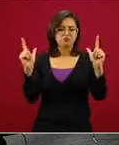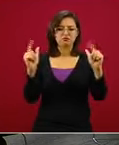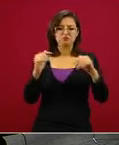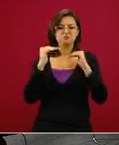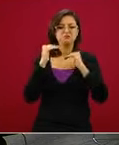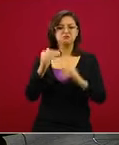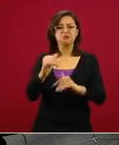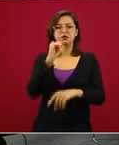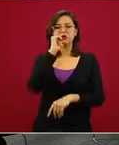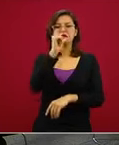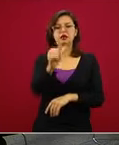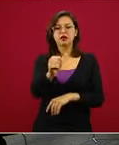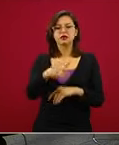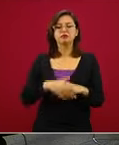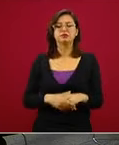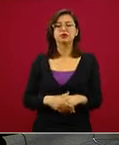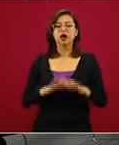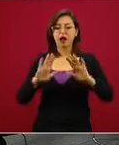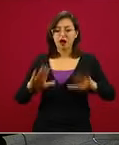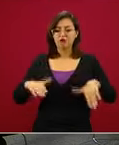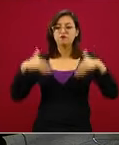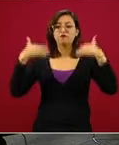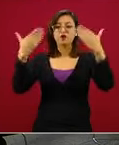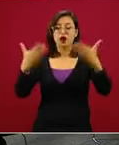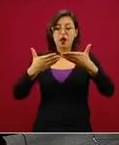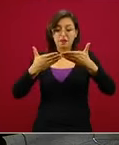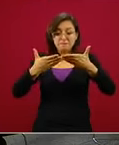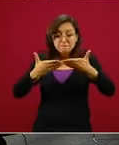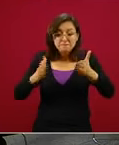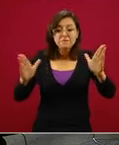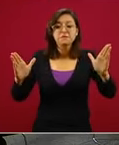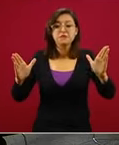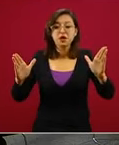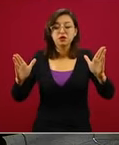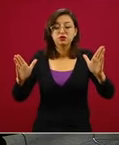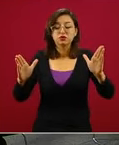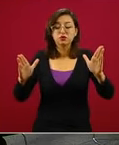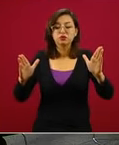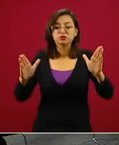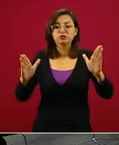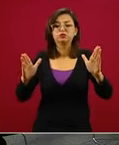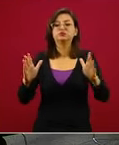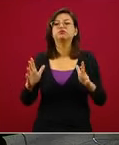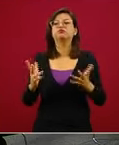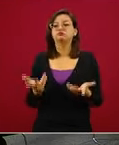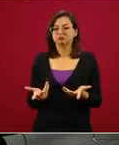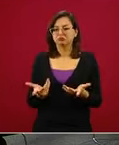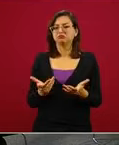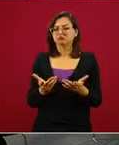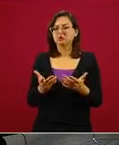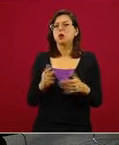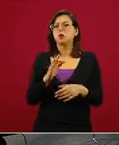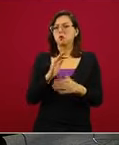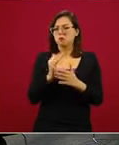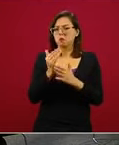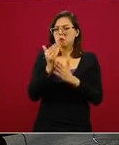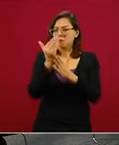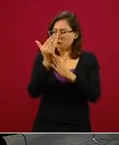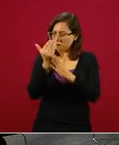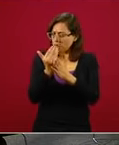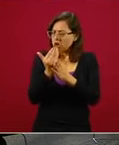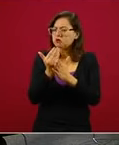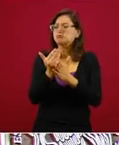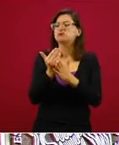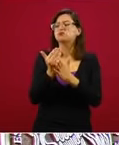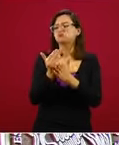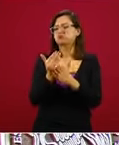En el espacio público abierto habrá restricciones menores para el espacio abierto y